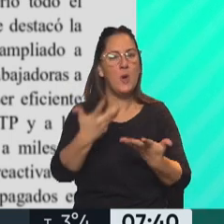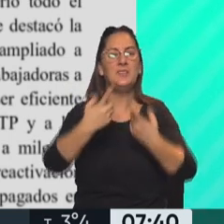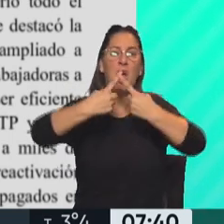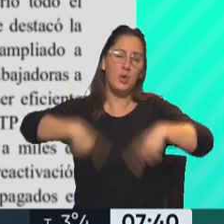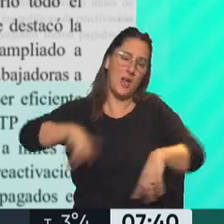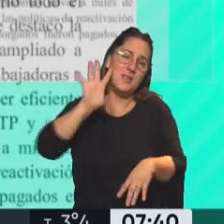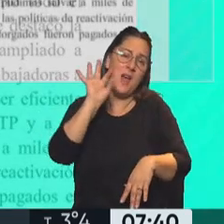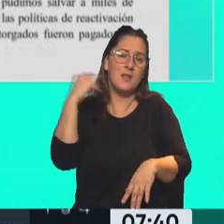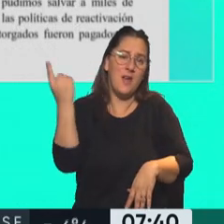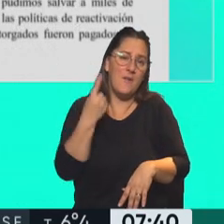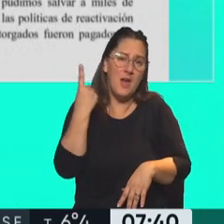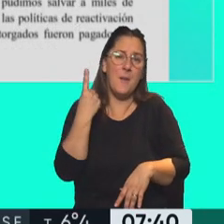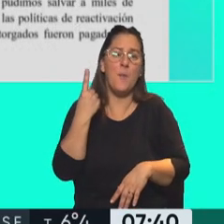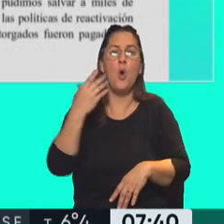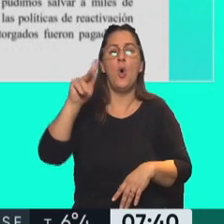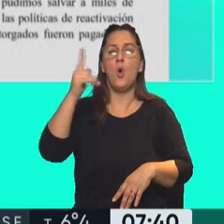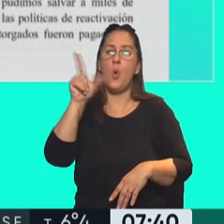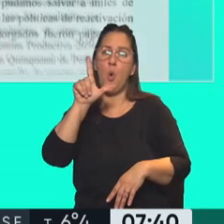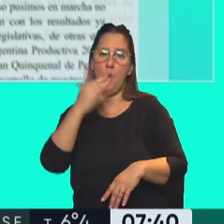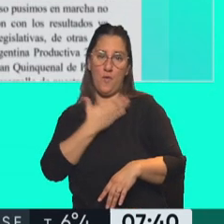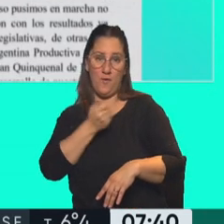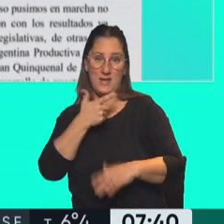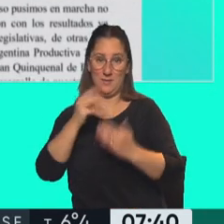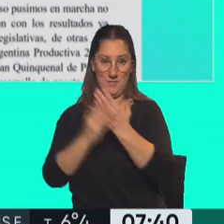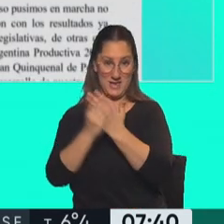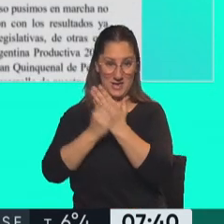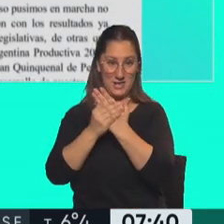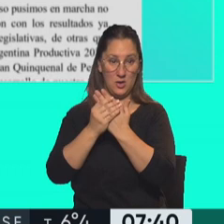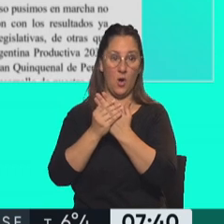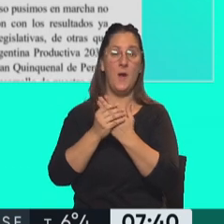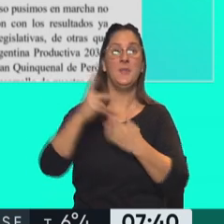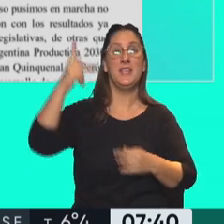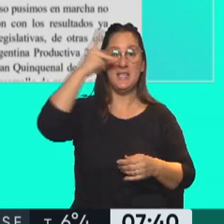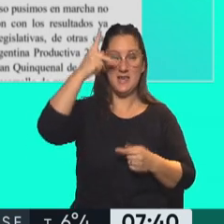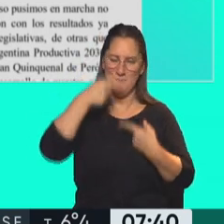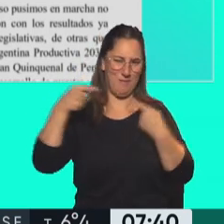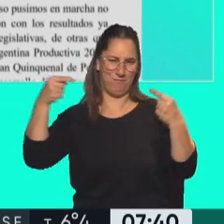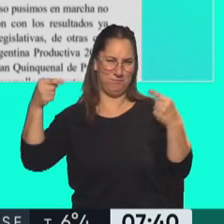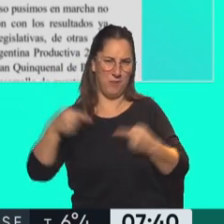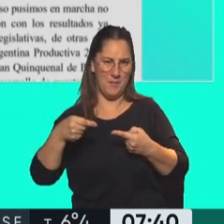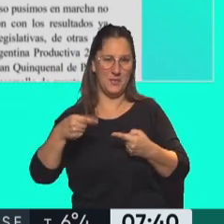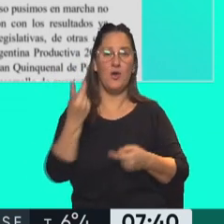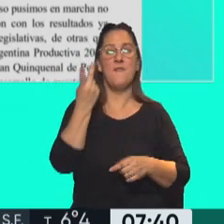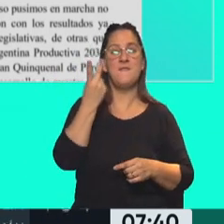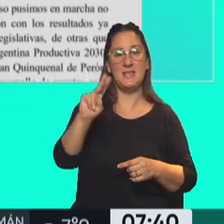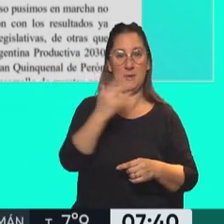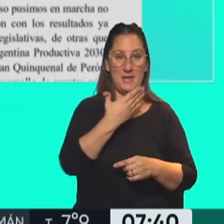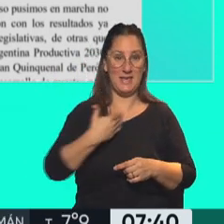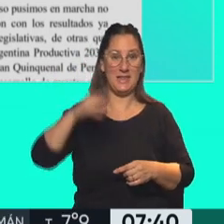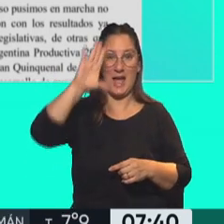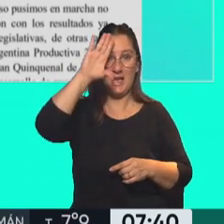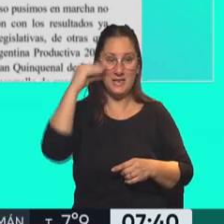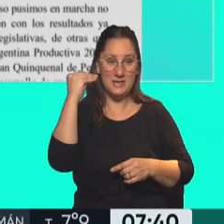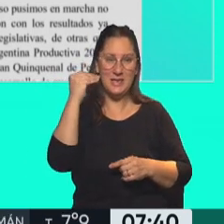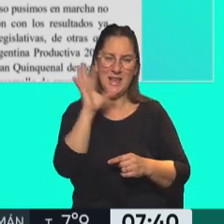se sabía, que las diferencias entre Matías Culfas, el ministro de Desarrollo Productivo, con el kirchnerismo y con la vicepresidenta de la Nación,